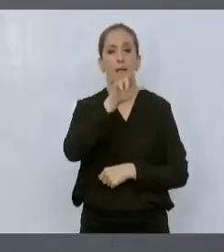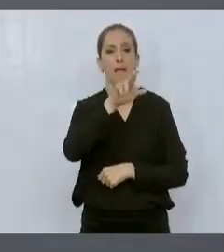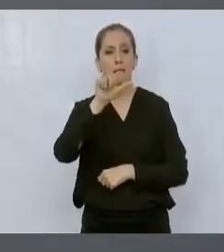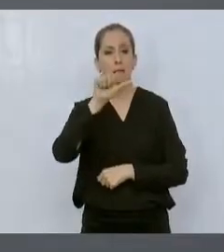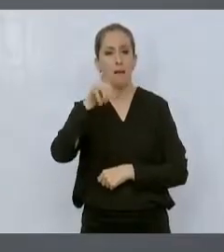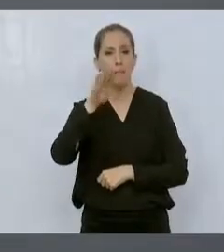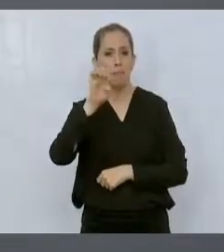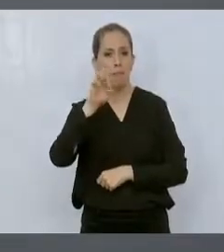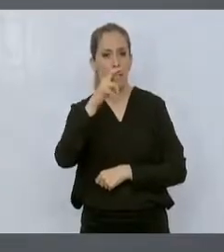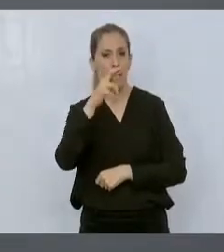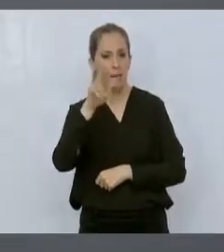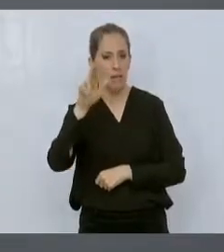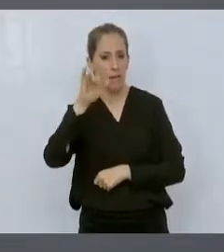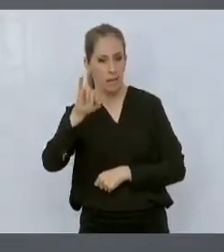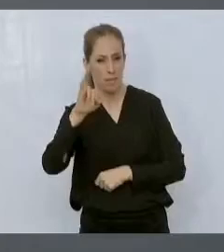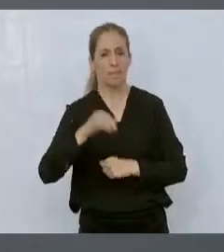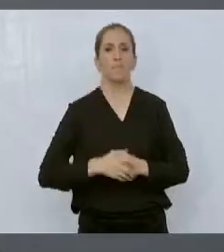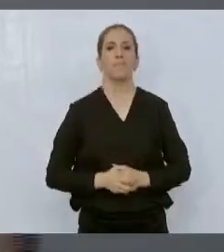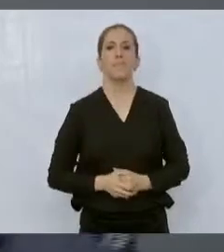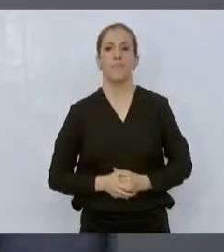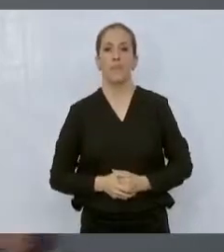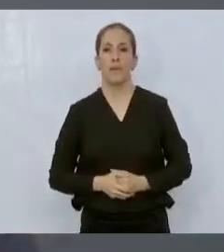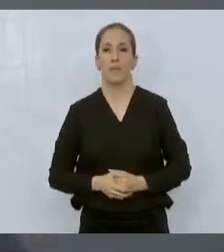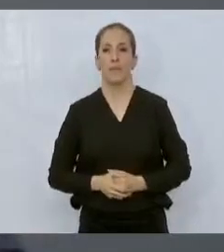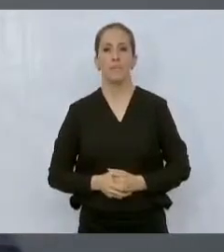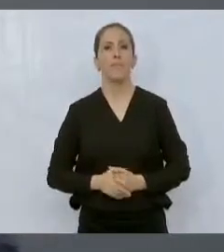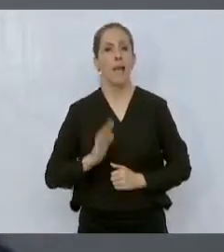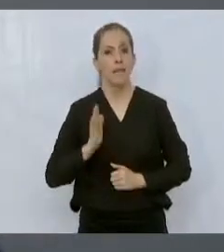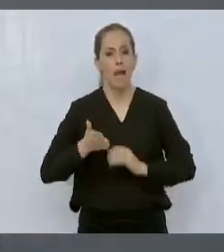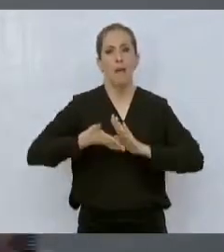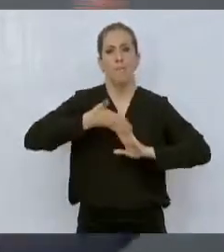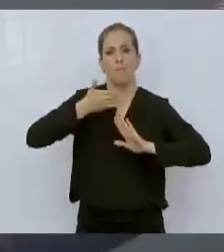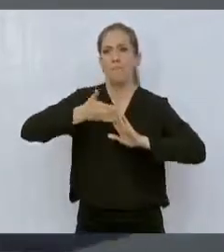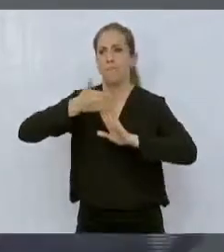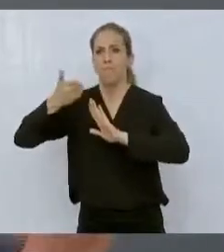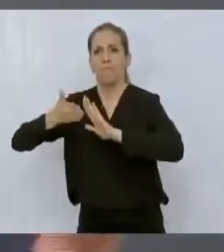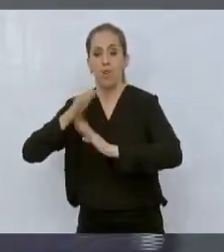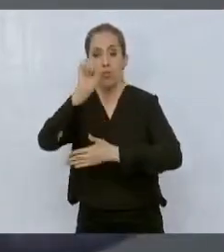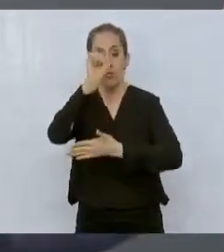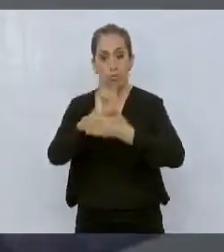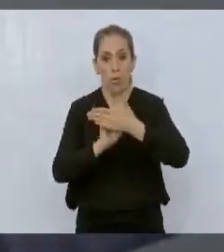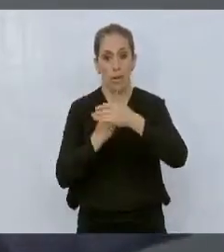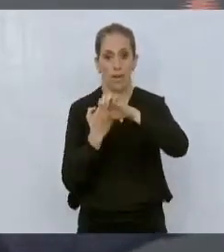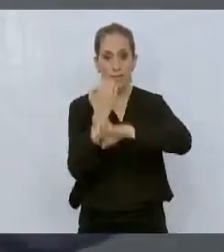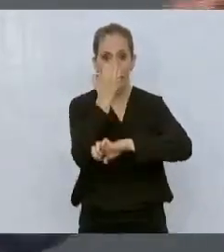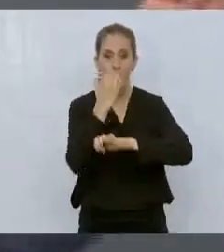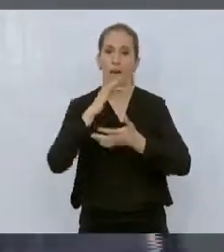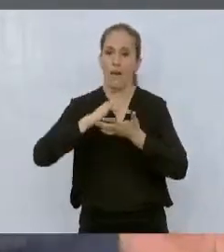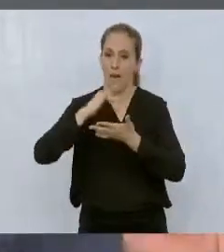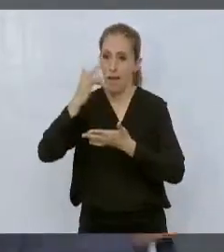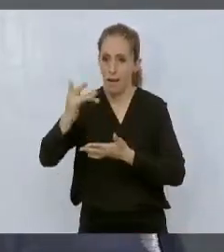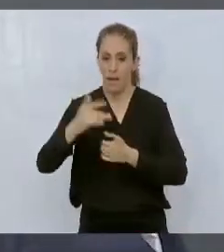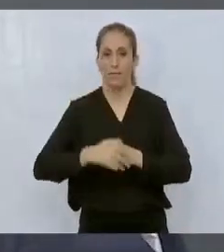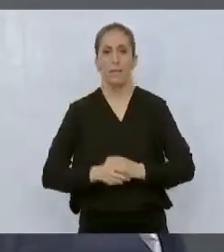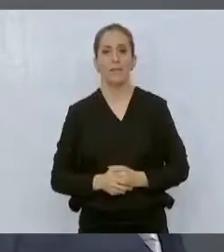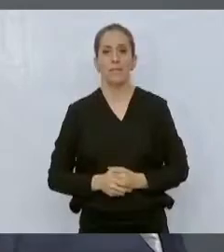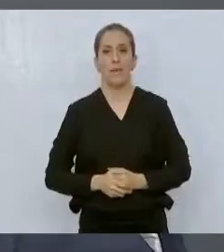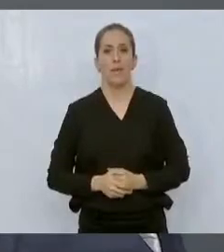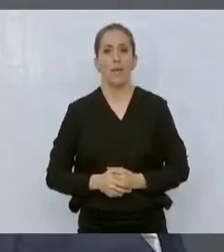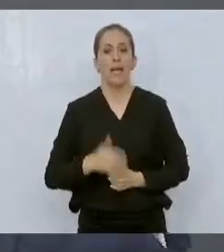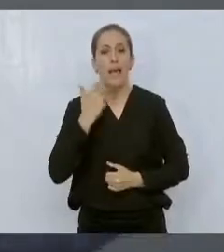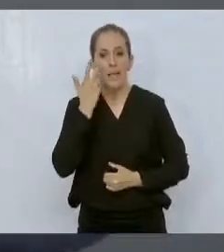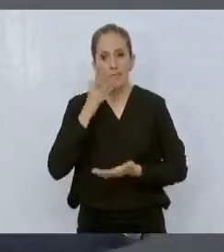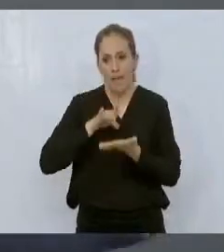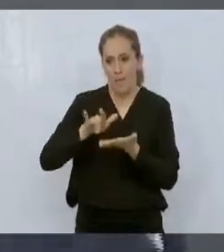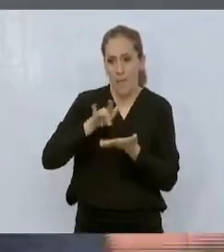este año. Hemos construido en el sur del Estado, gracias a este acuerdo que yo tuve con usted, de no duplicar esfuerzos.